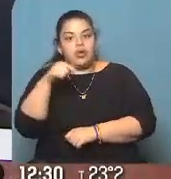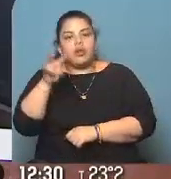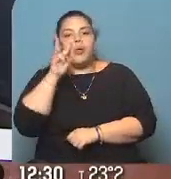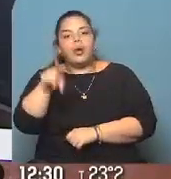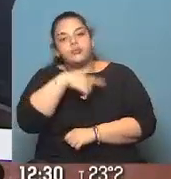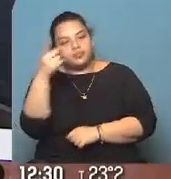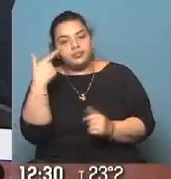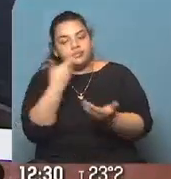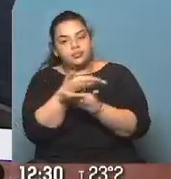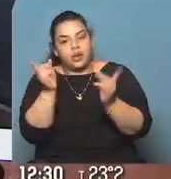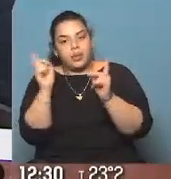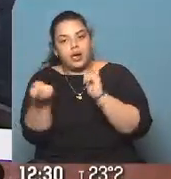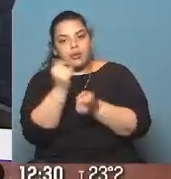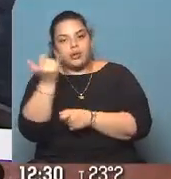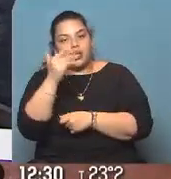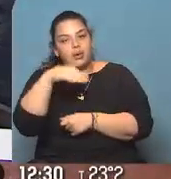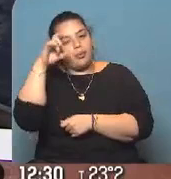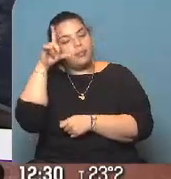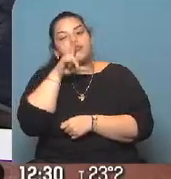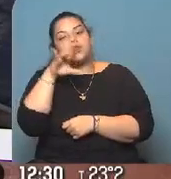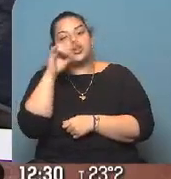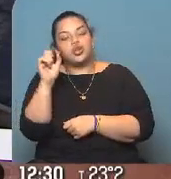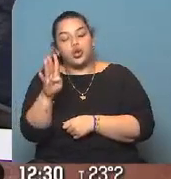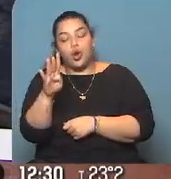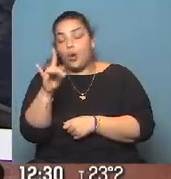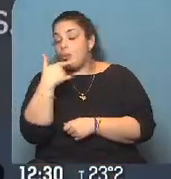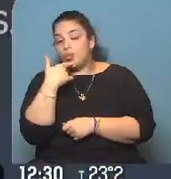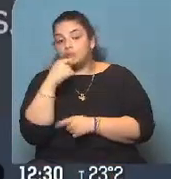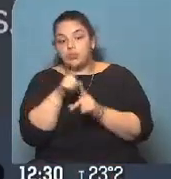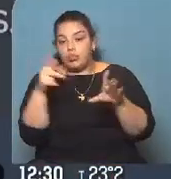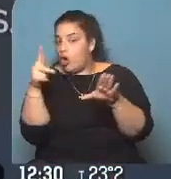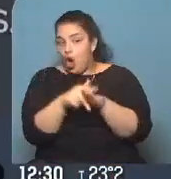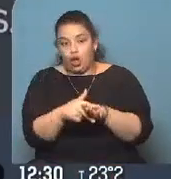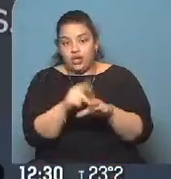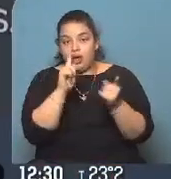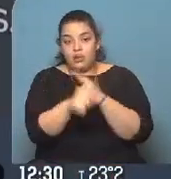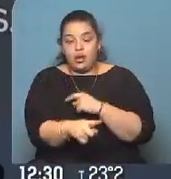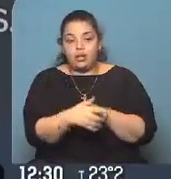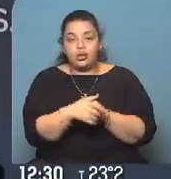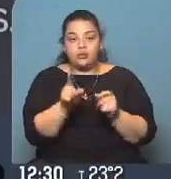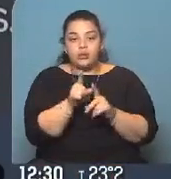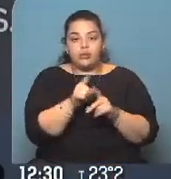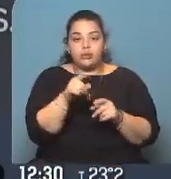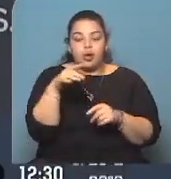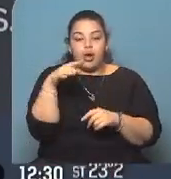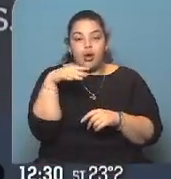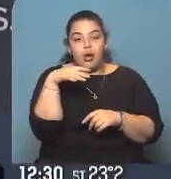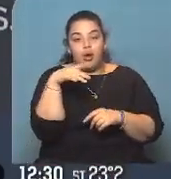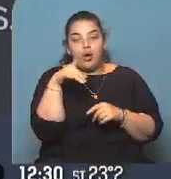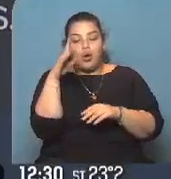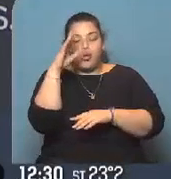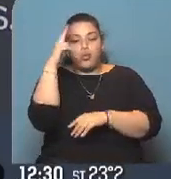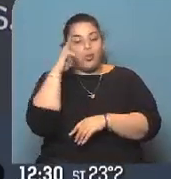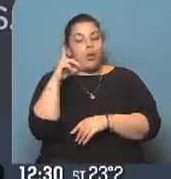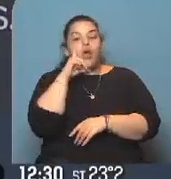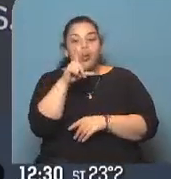ver otro de los cambios que vamos a tener. Tiene que ver con el Metrobús, que va a estar cortado. Metrobús del Bajo y de la 9 de julio desde